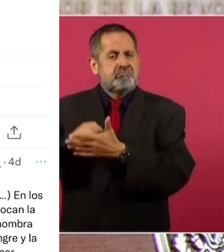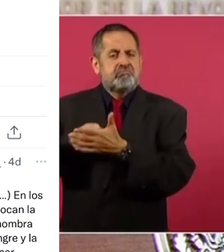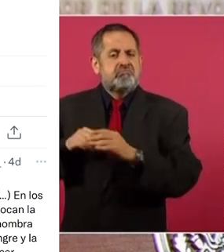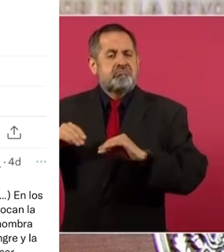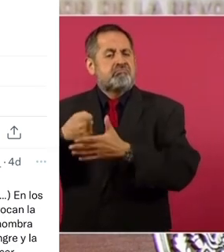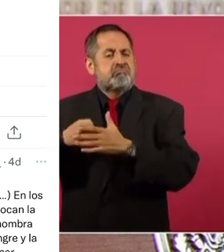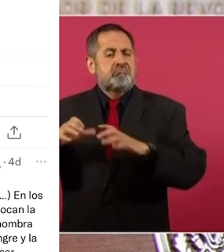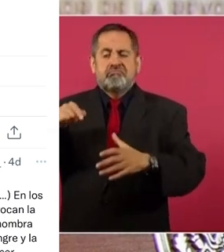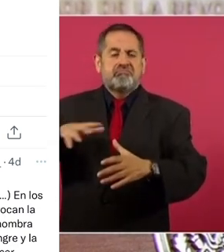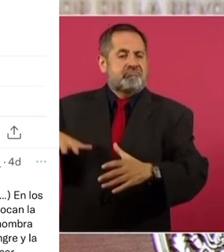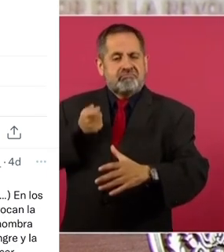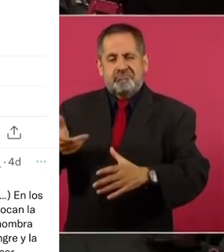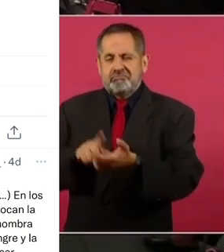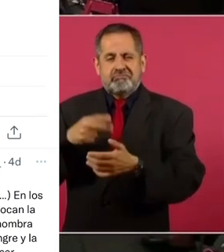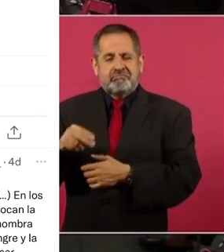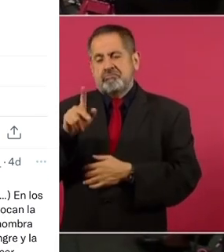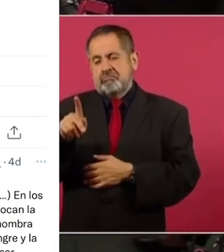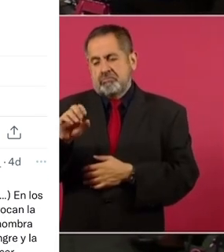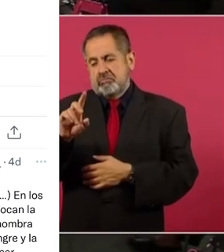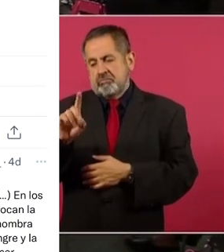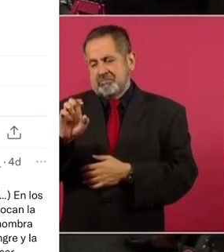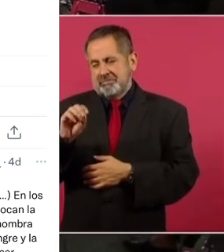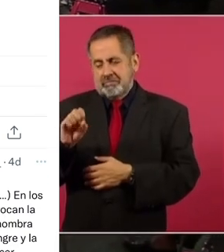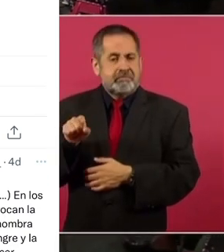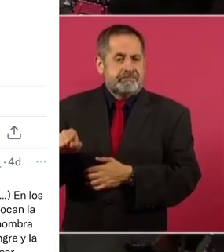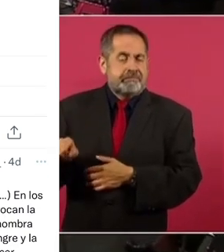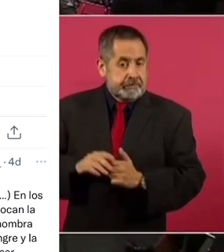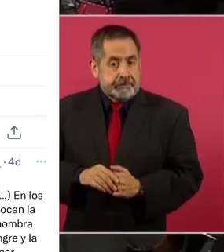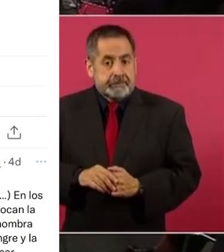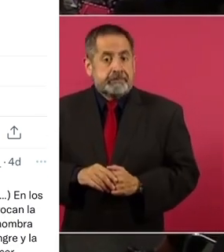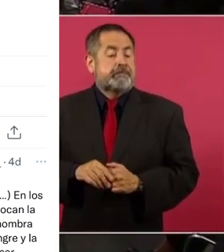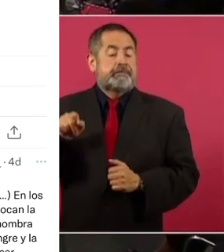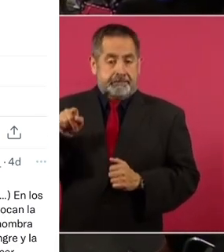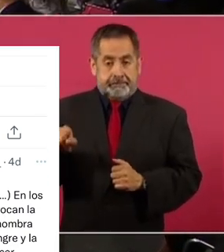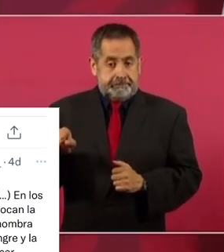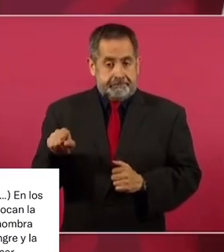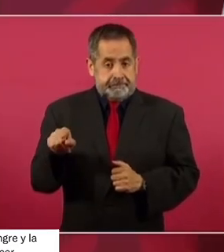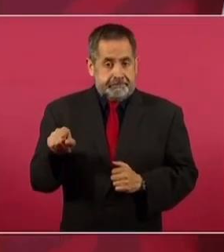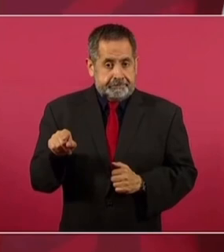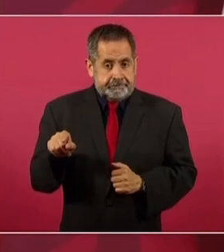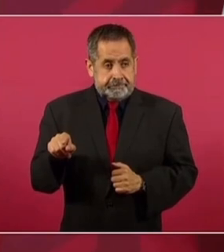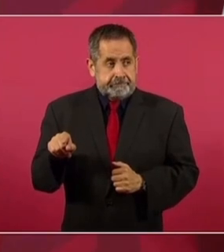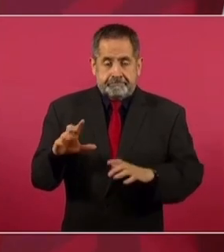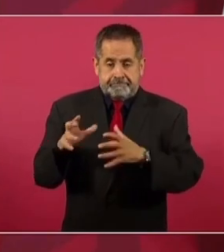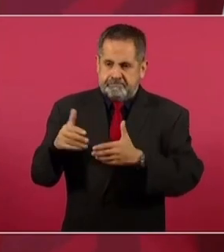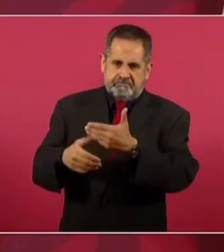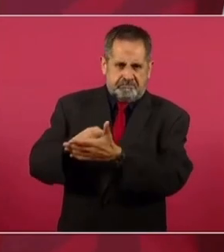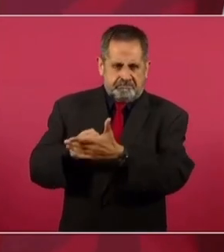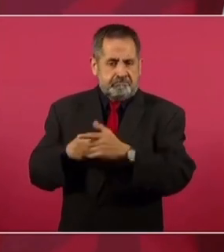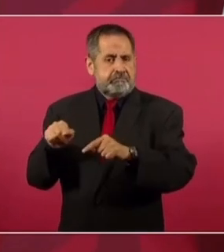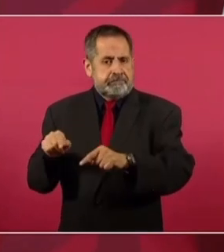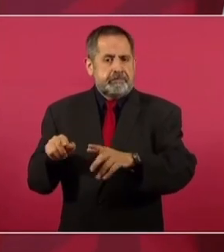movimiento que se conoce como Podemos, y la reacción